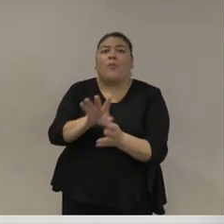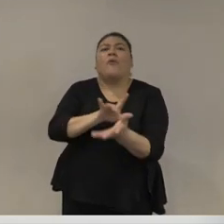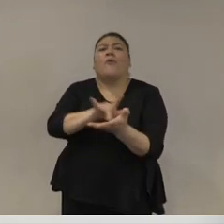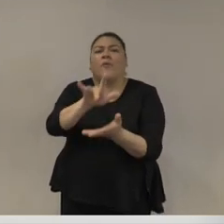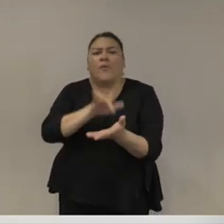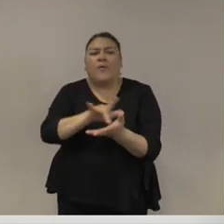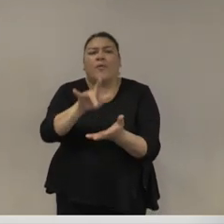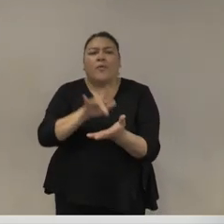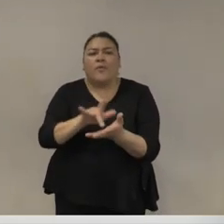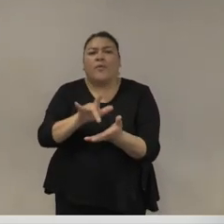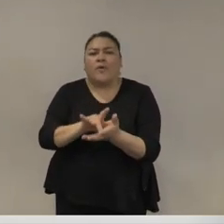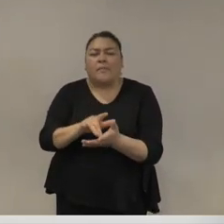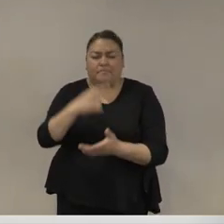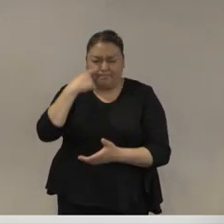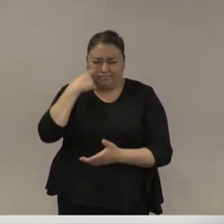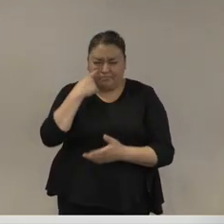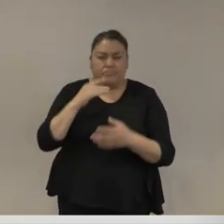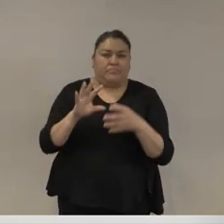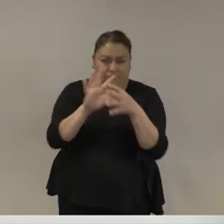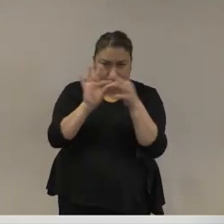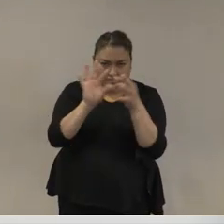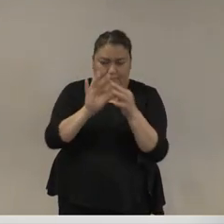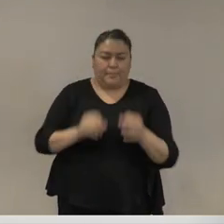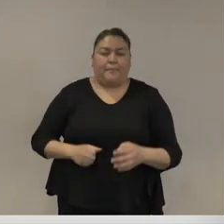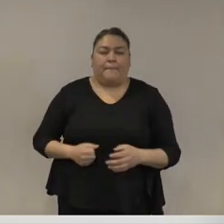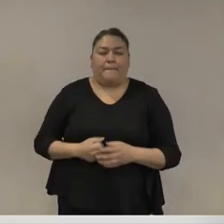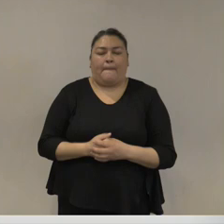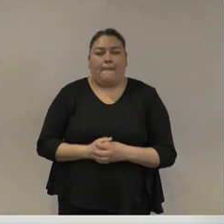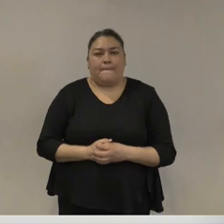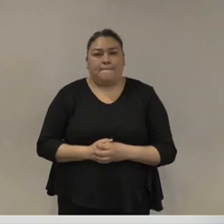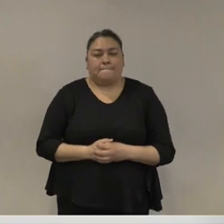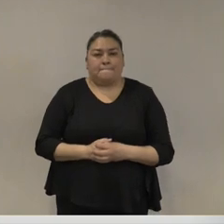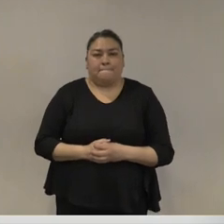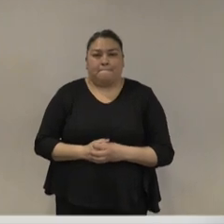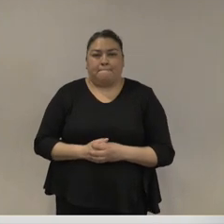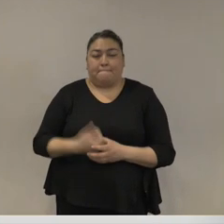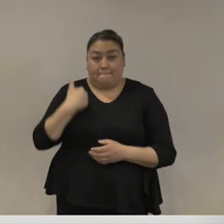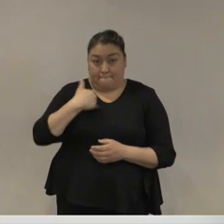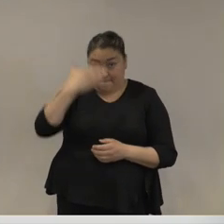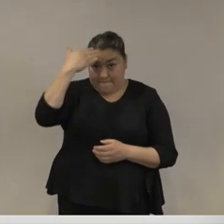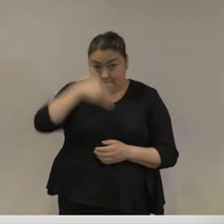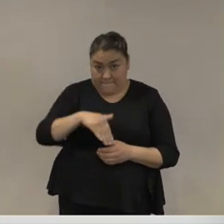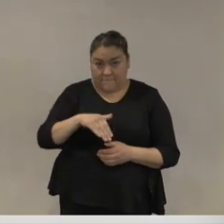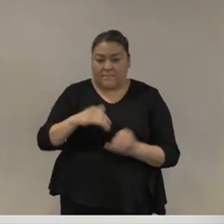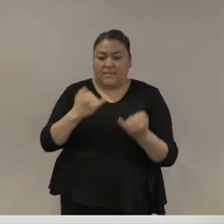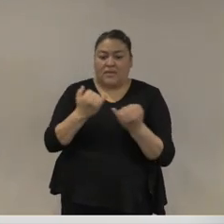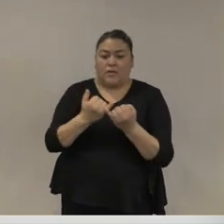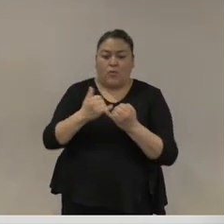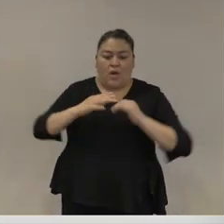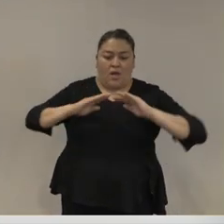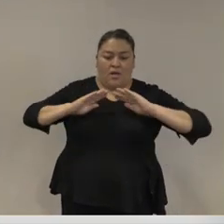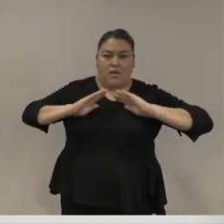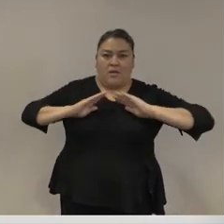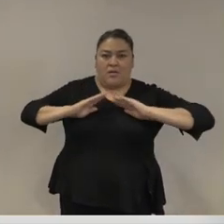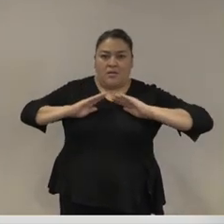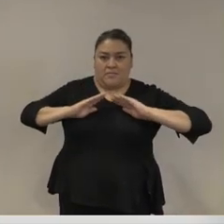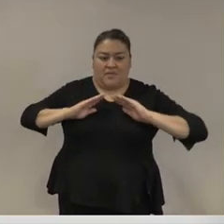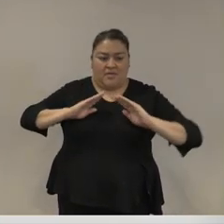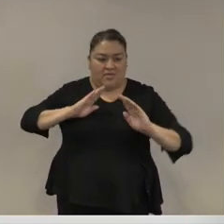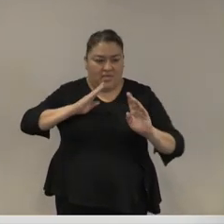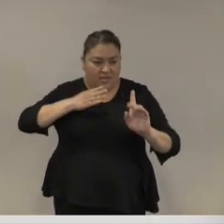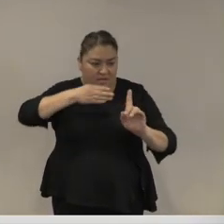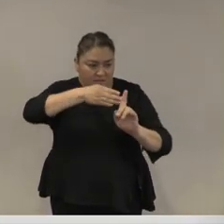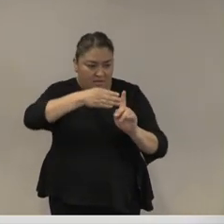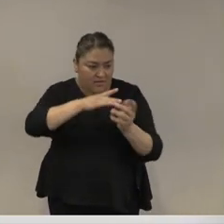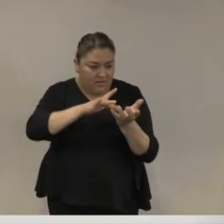va a privilegiar una relación especial con la Armada y va a ser a la Armada su